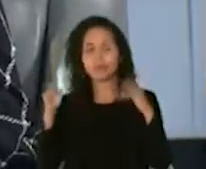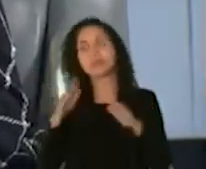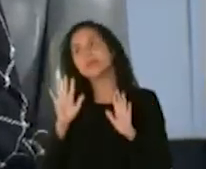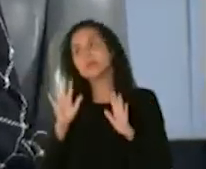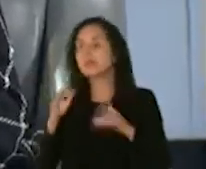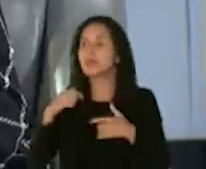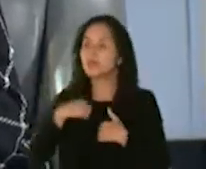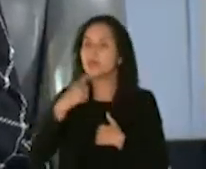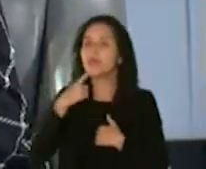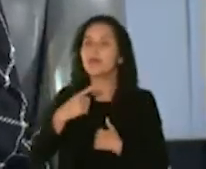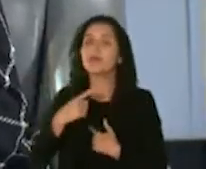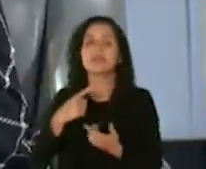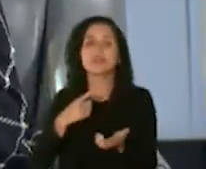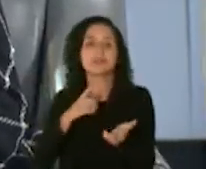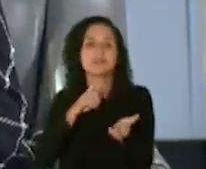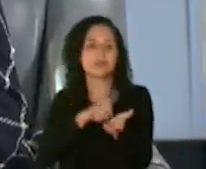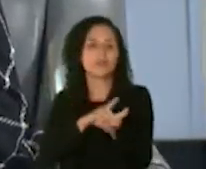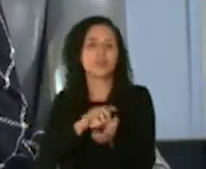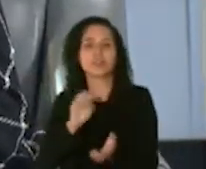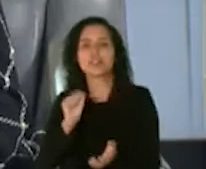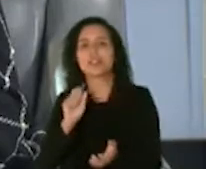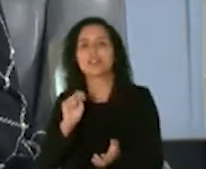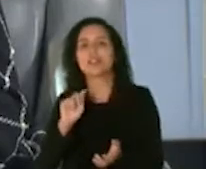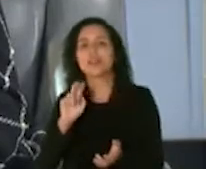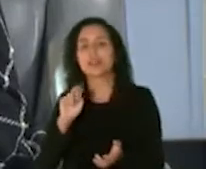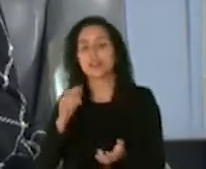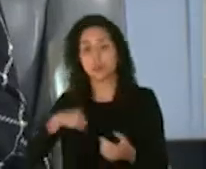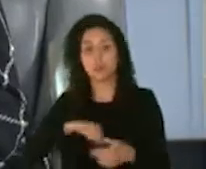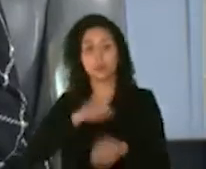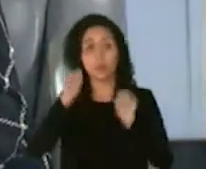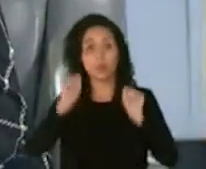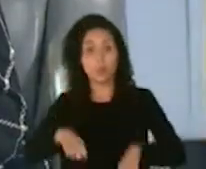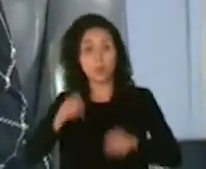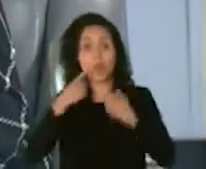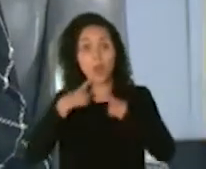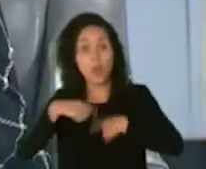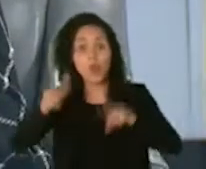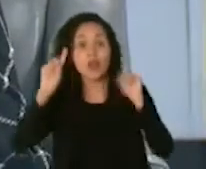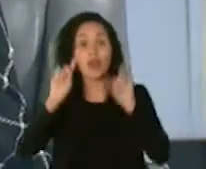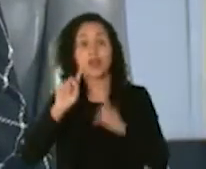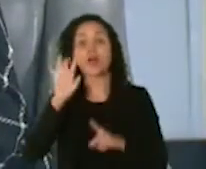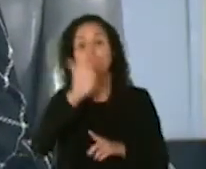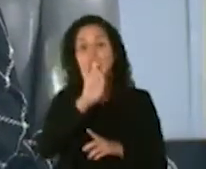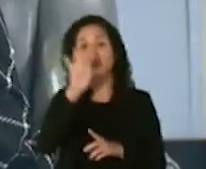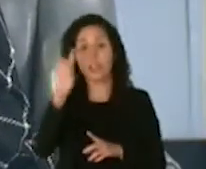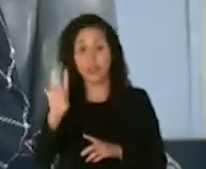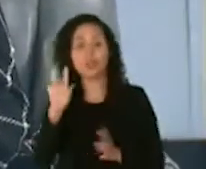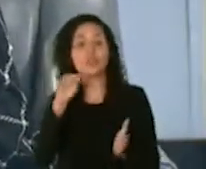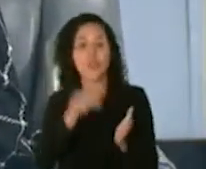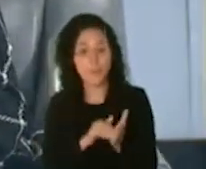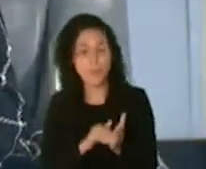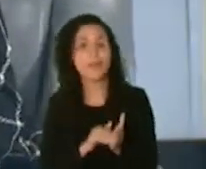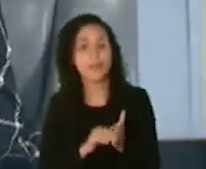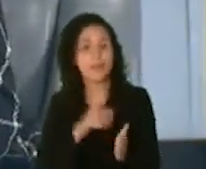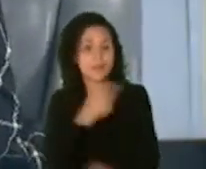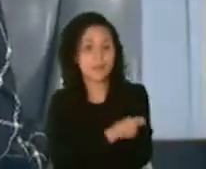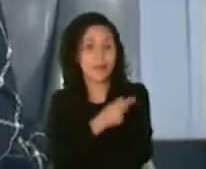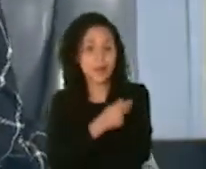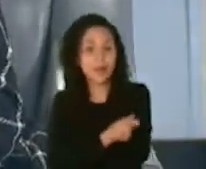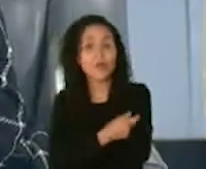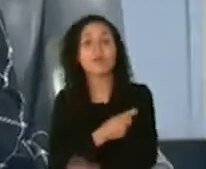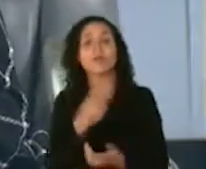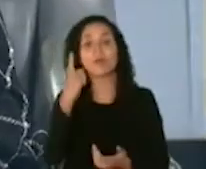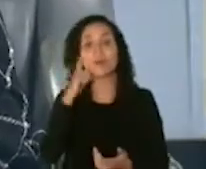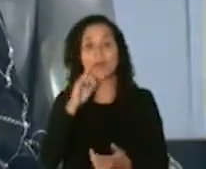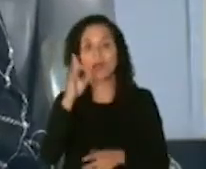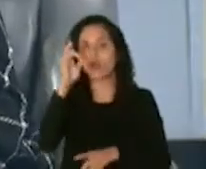puedo decirle doctor Santana que nosotros hemos sido capaces de administrar 88 mil vacunas en un periodo de 5 meses pero aquí no estamos hablando de